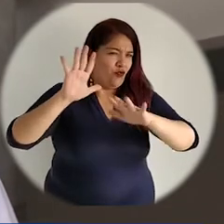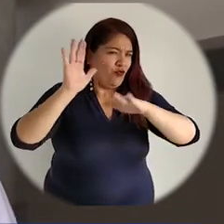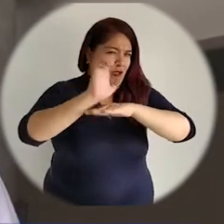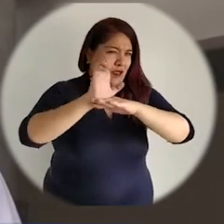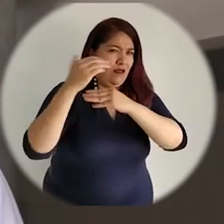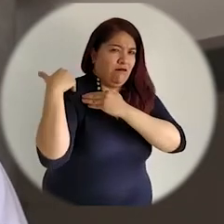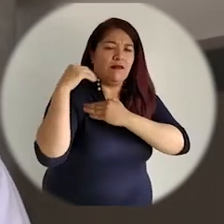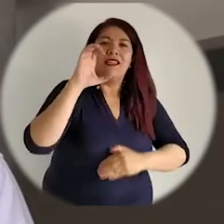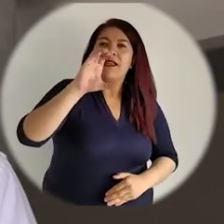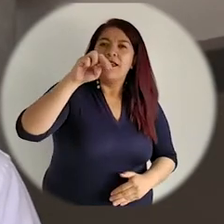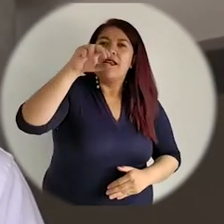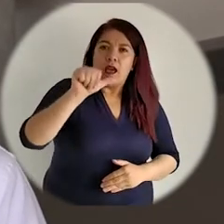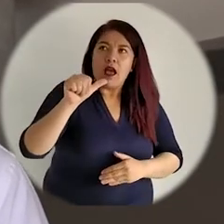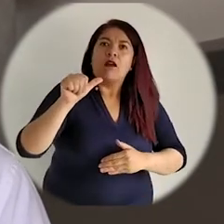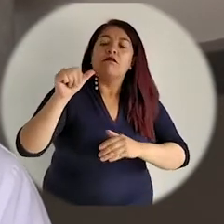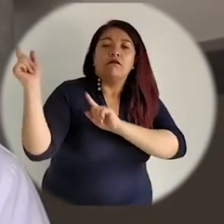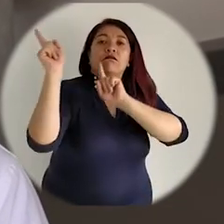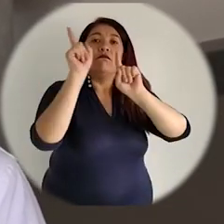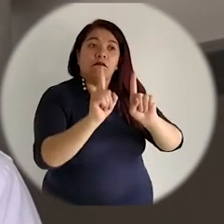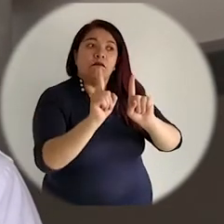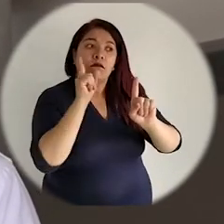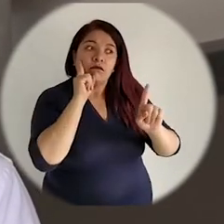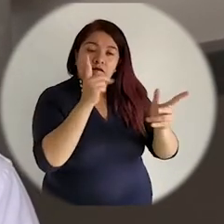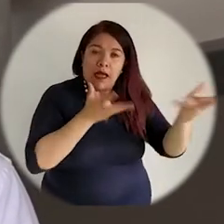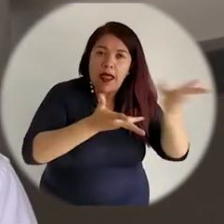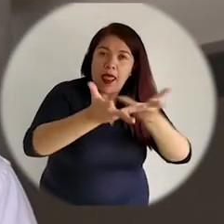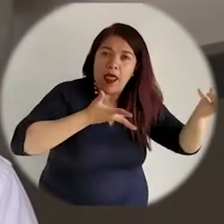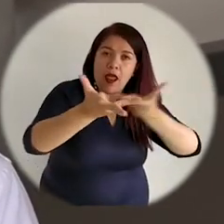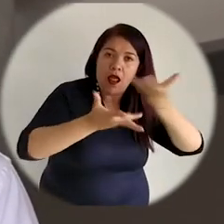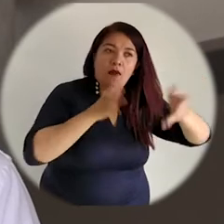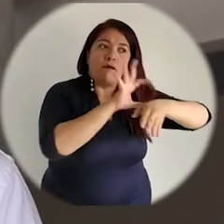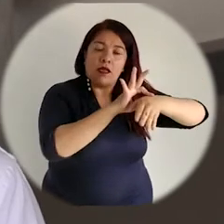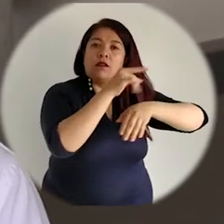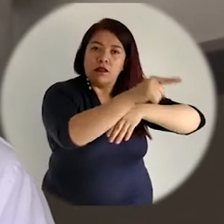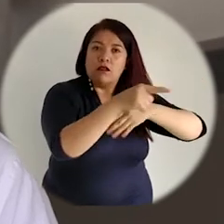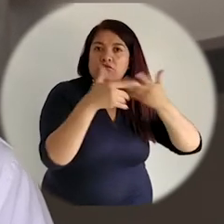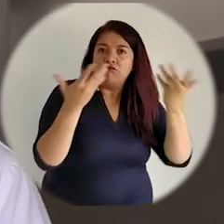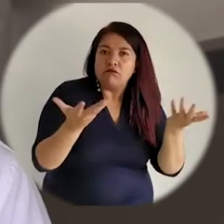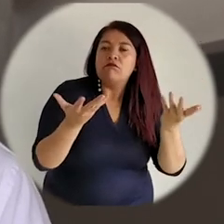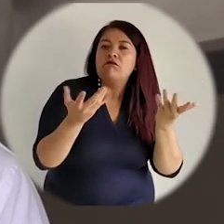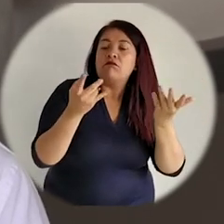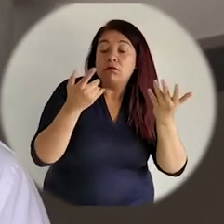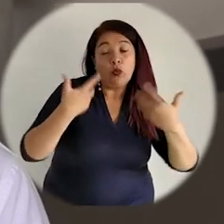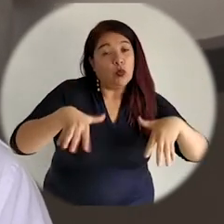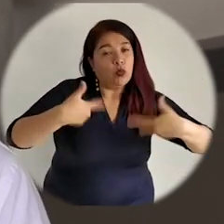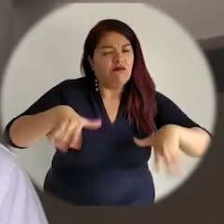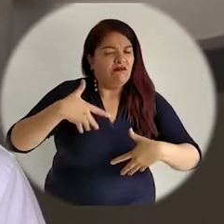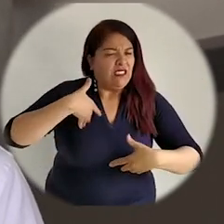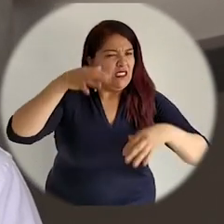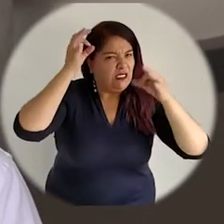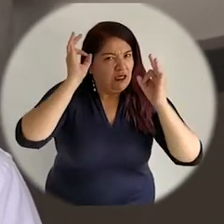visitar y verificar y compartir con nosotros su visión sobre nuestro programa de medicina que estamos